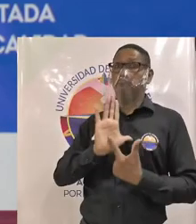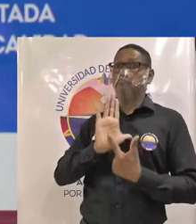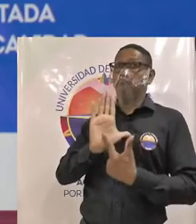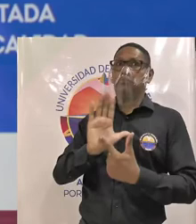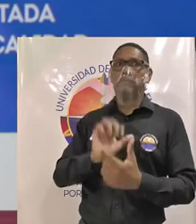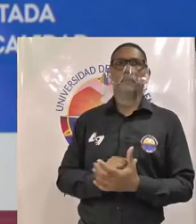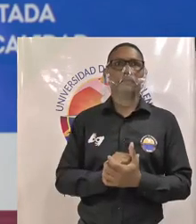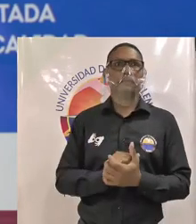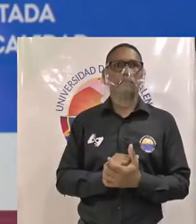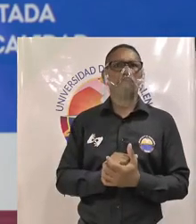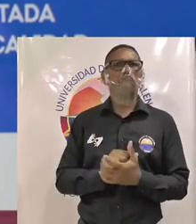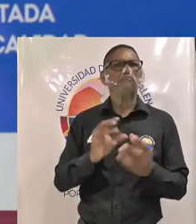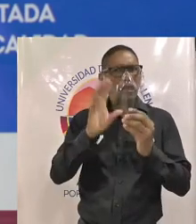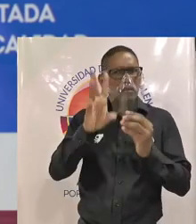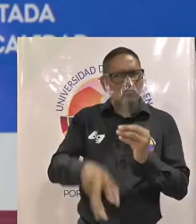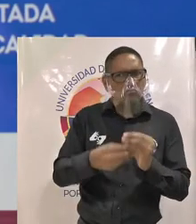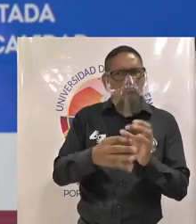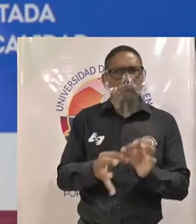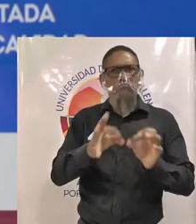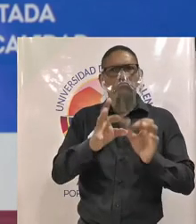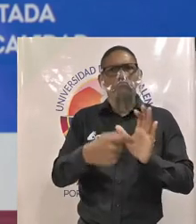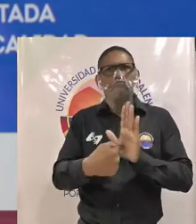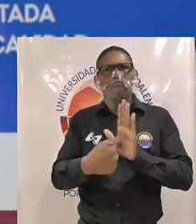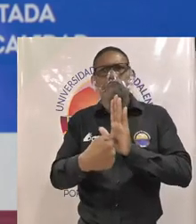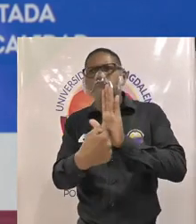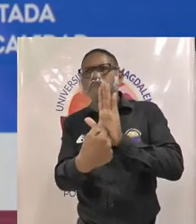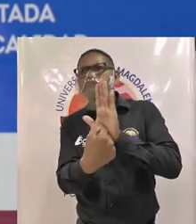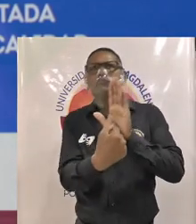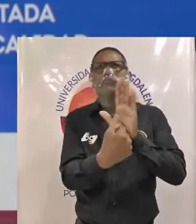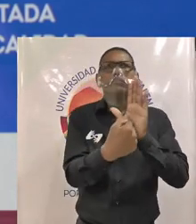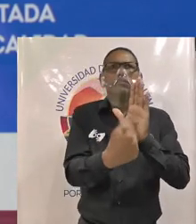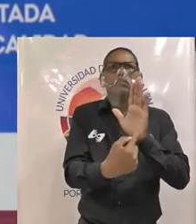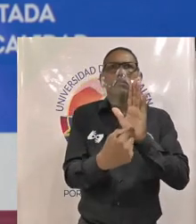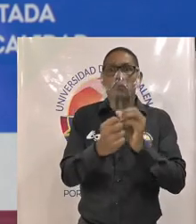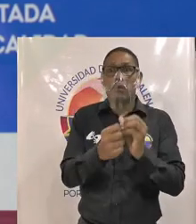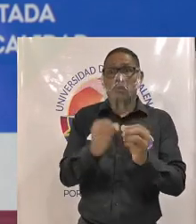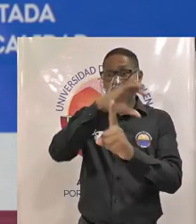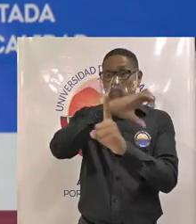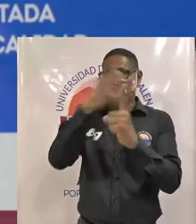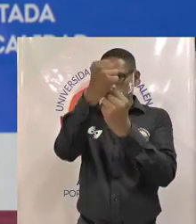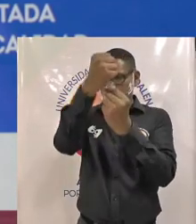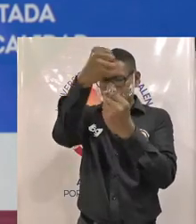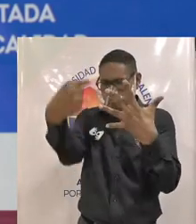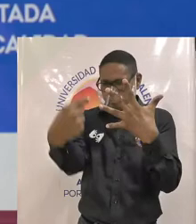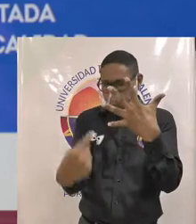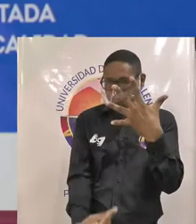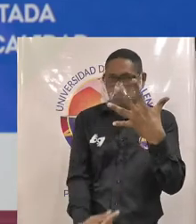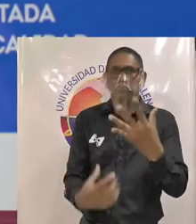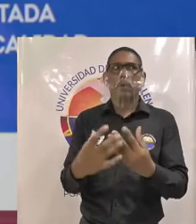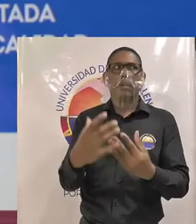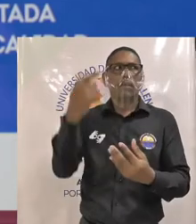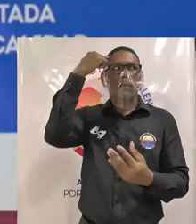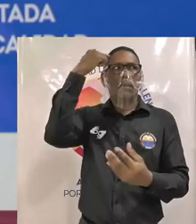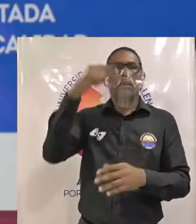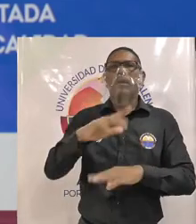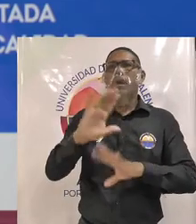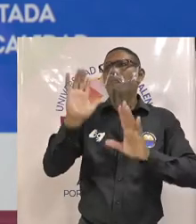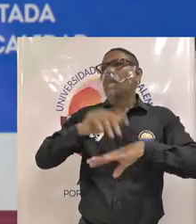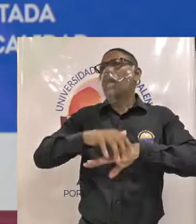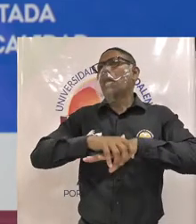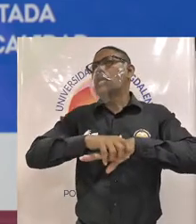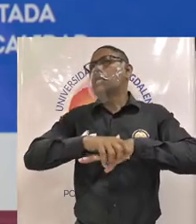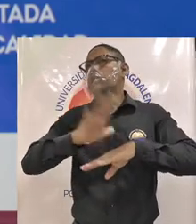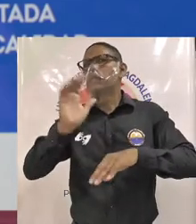tendrá que incorporar elementos del territorio como he dicho de interculturalidad no solamente irnos con el idioma inglés sino